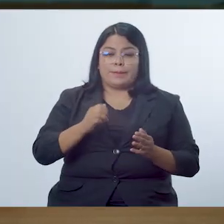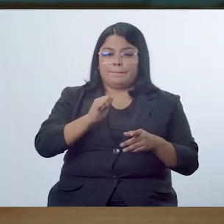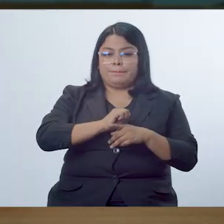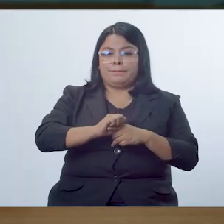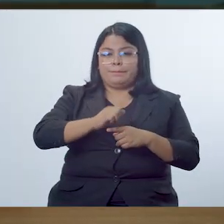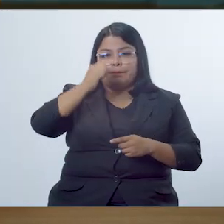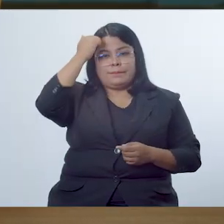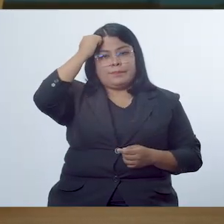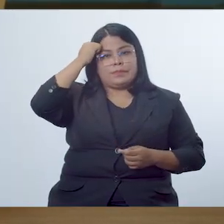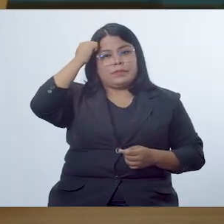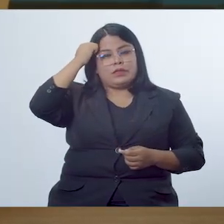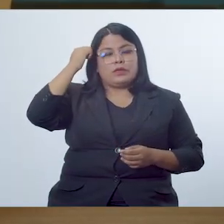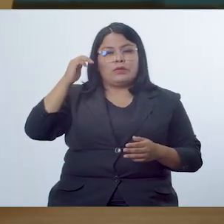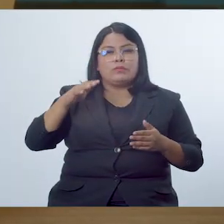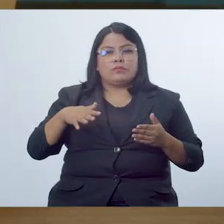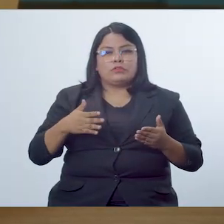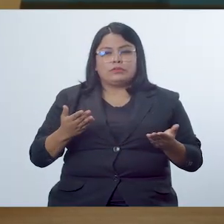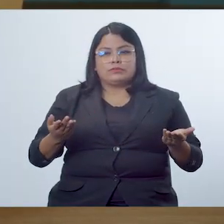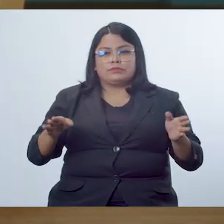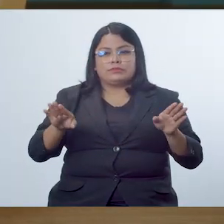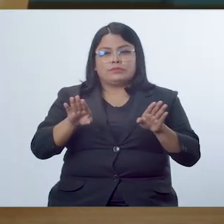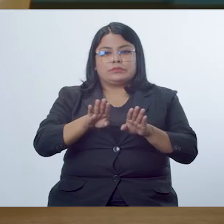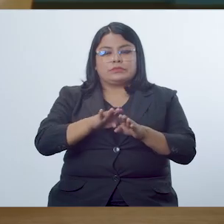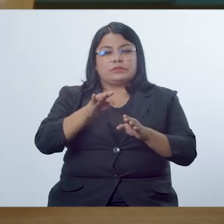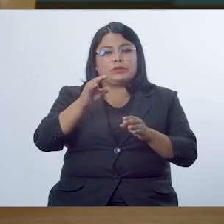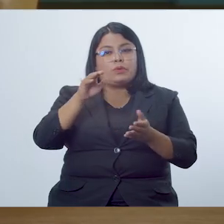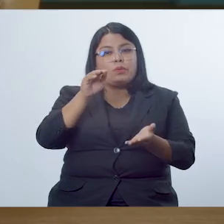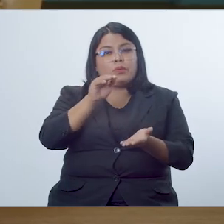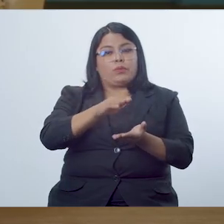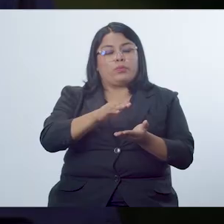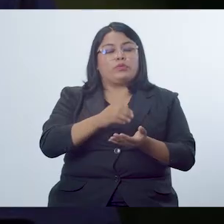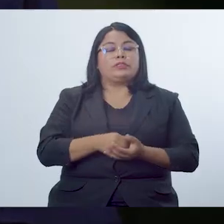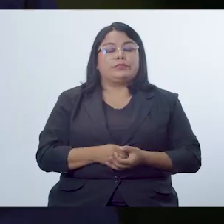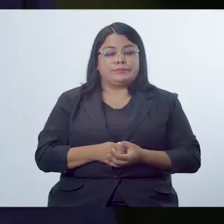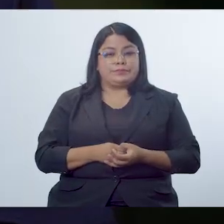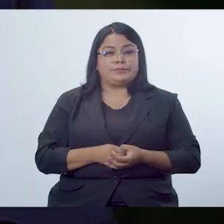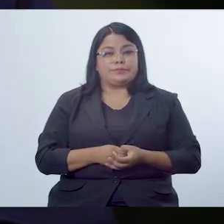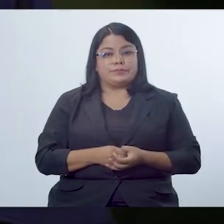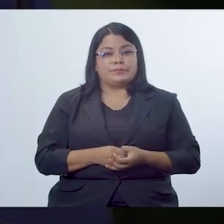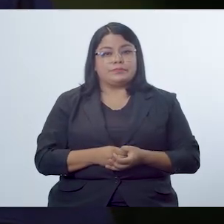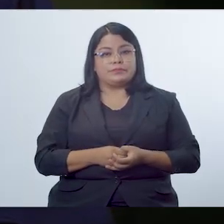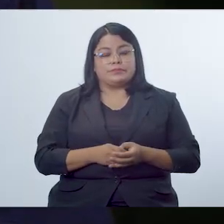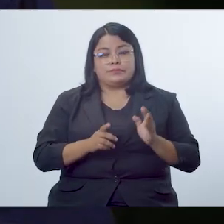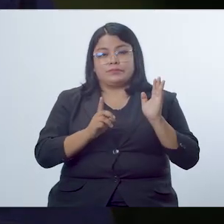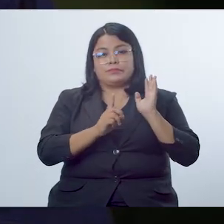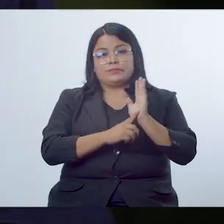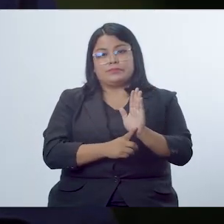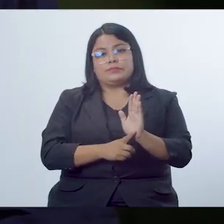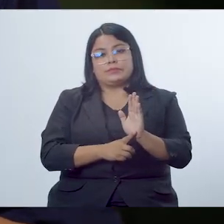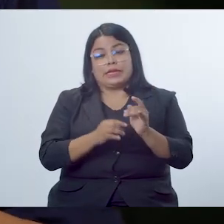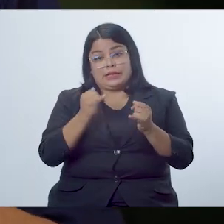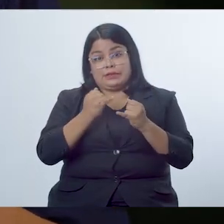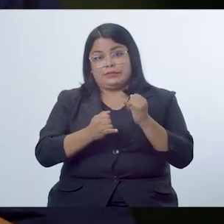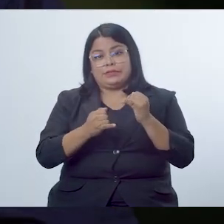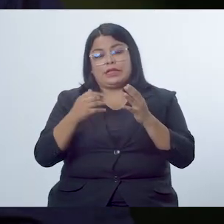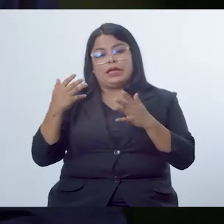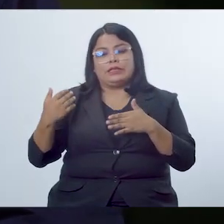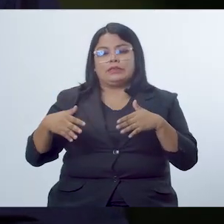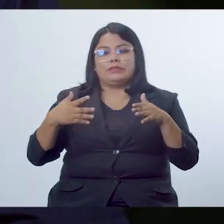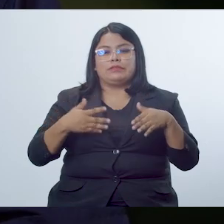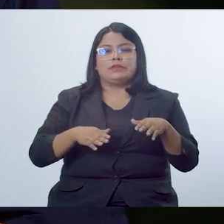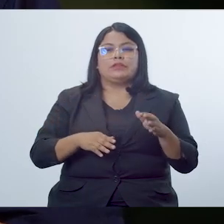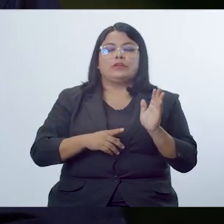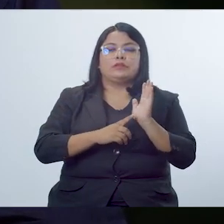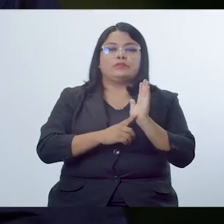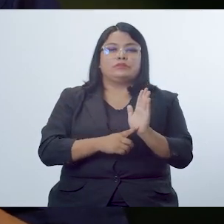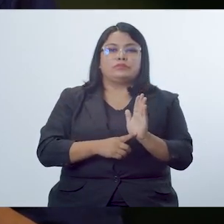sección práctico lo aprendido es digamos el cierre de la unidad este cierre de la unidad presenta actividades